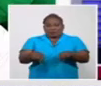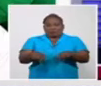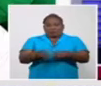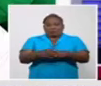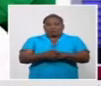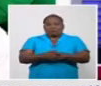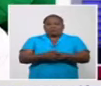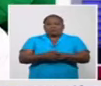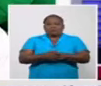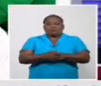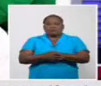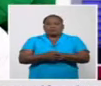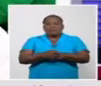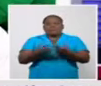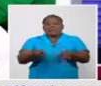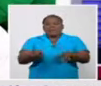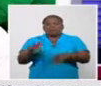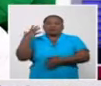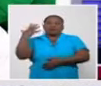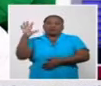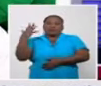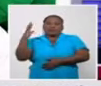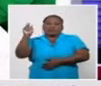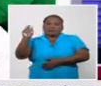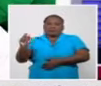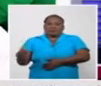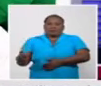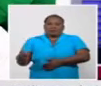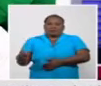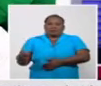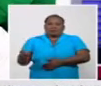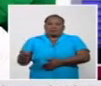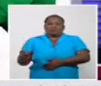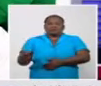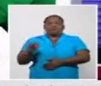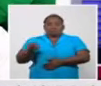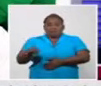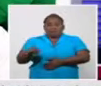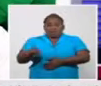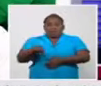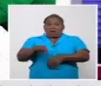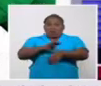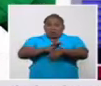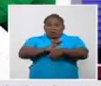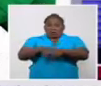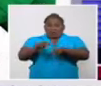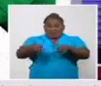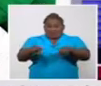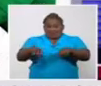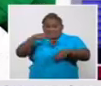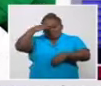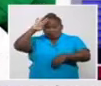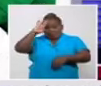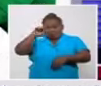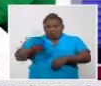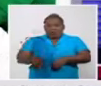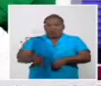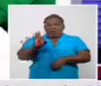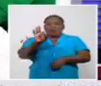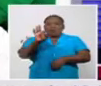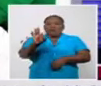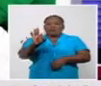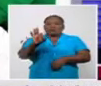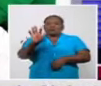ellos son extranjeros. Autóctono, cifra elevada todavía, 859.